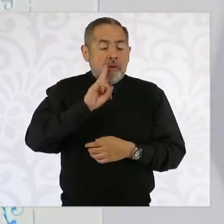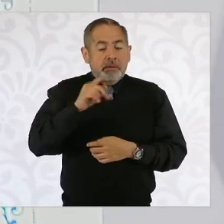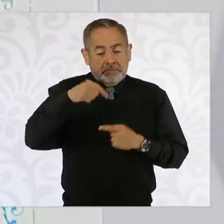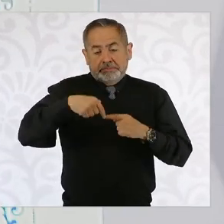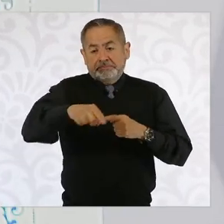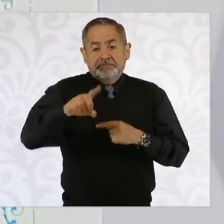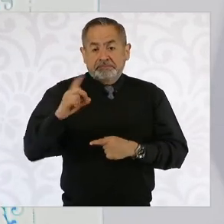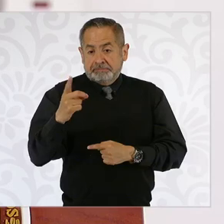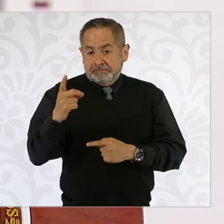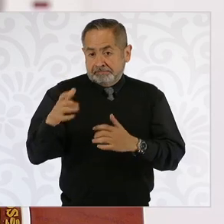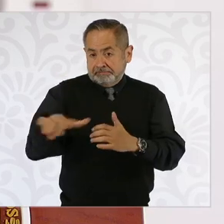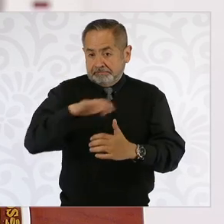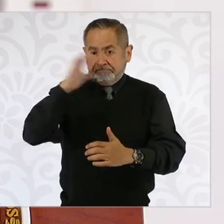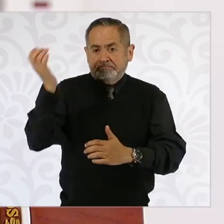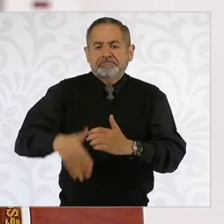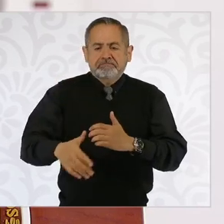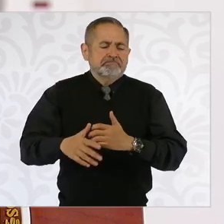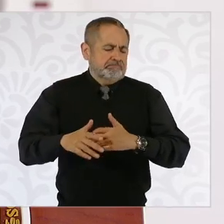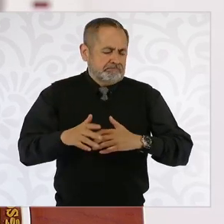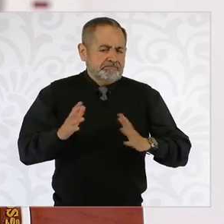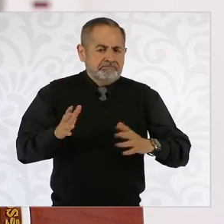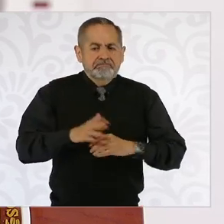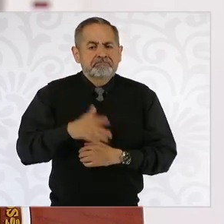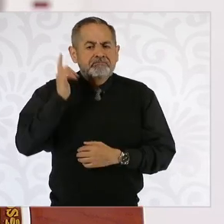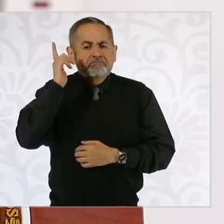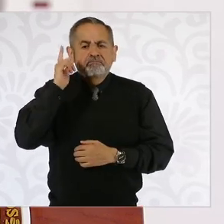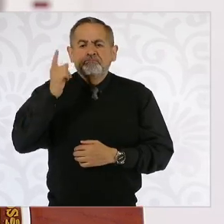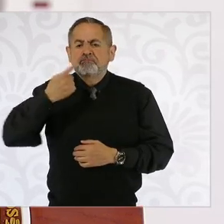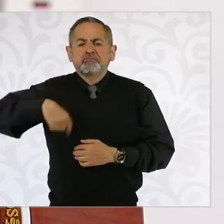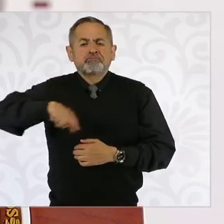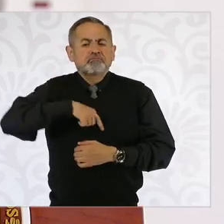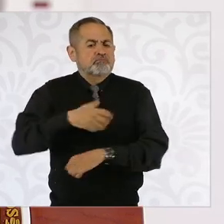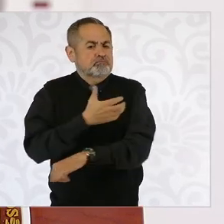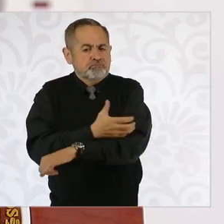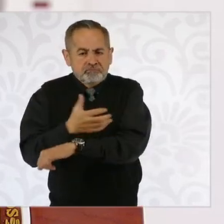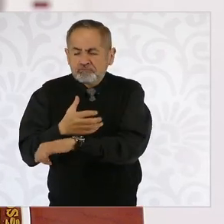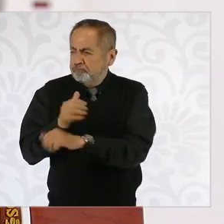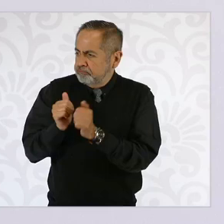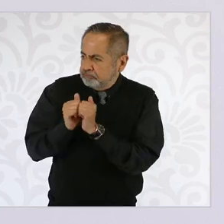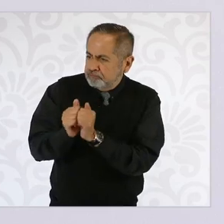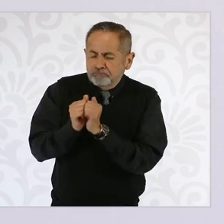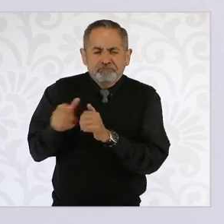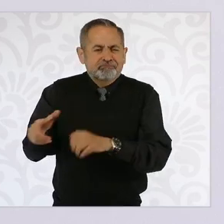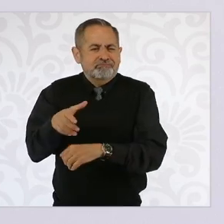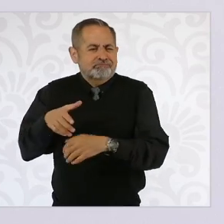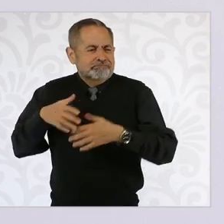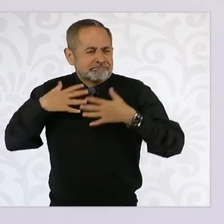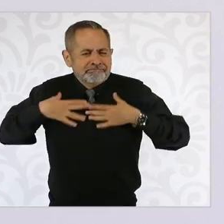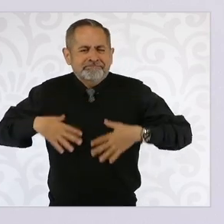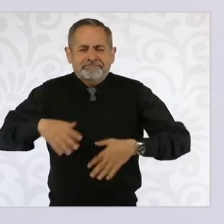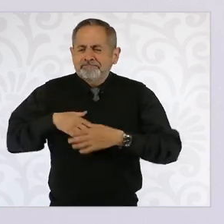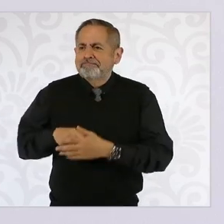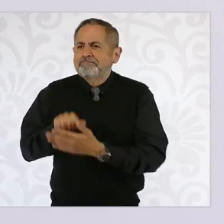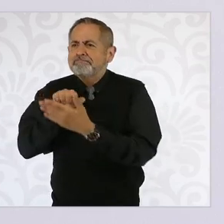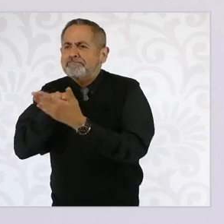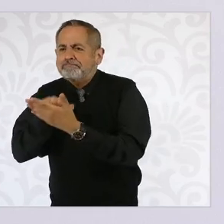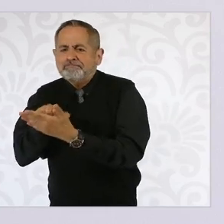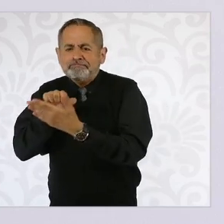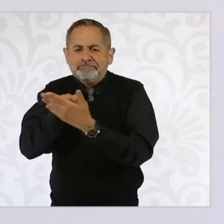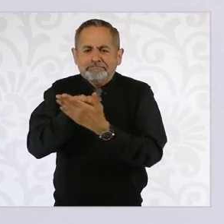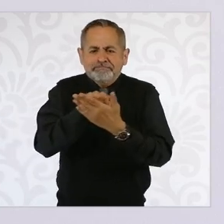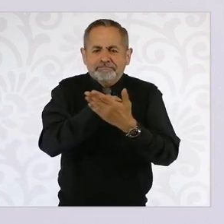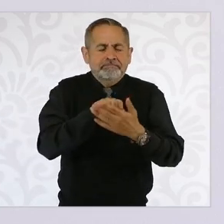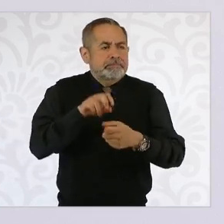Obviamente, el que nuestros compañeros y compañeras servidores de la nación hayan estado en